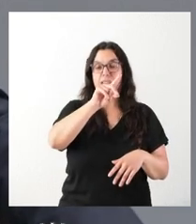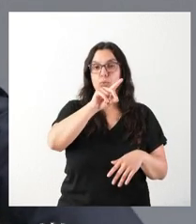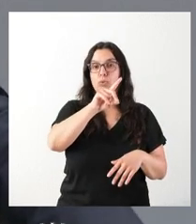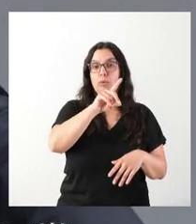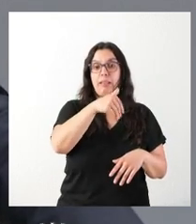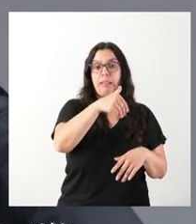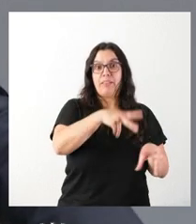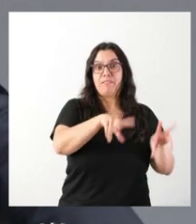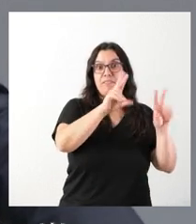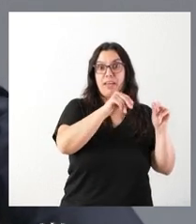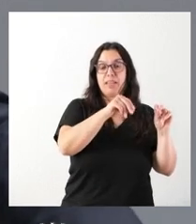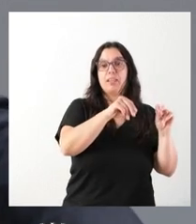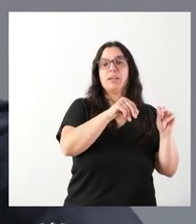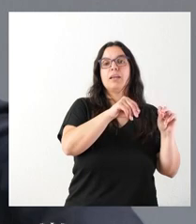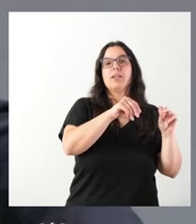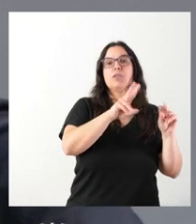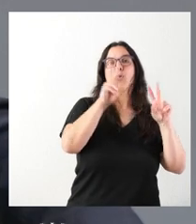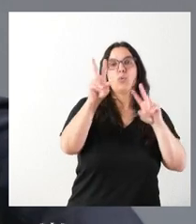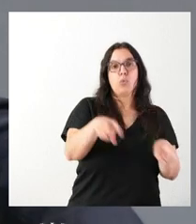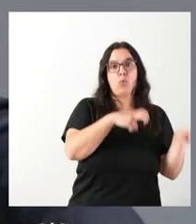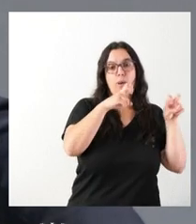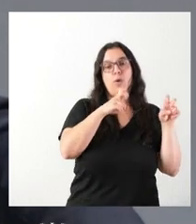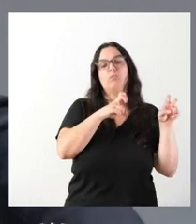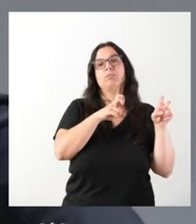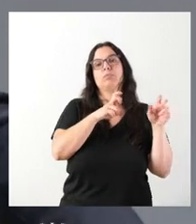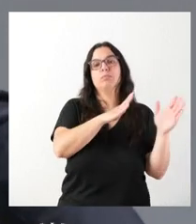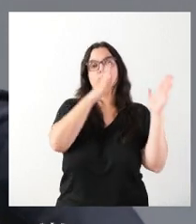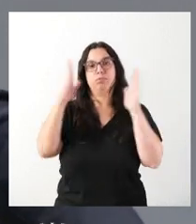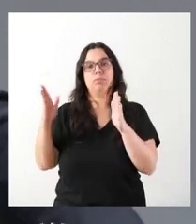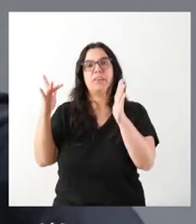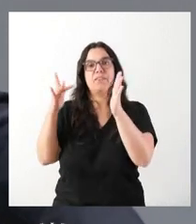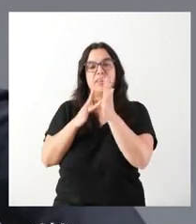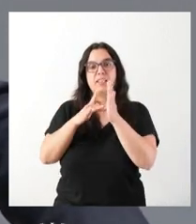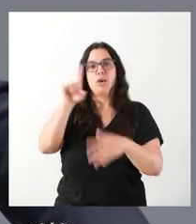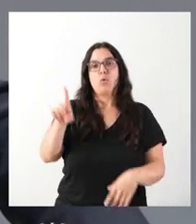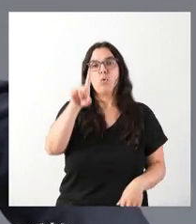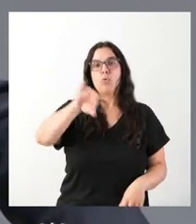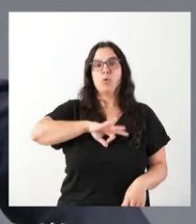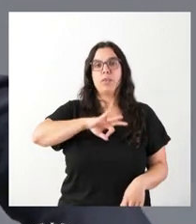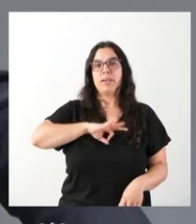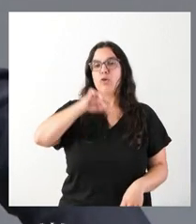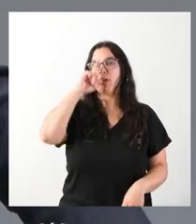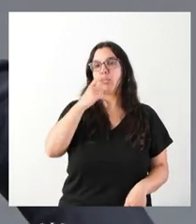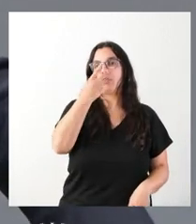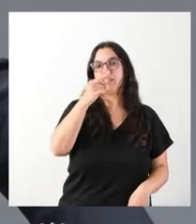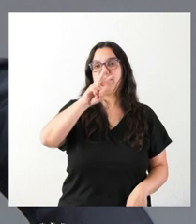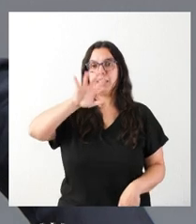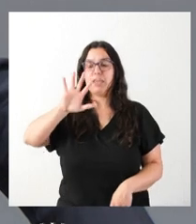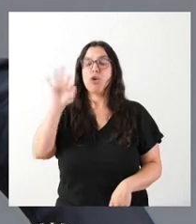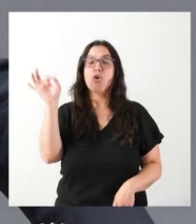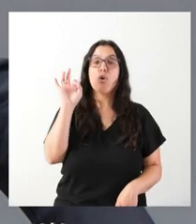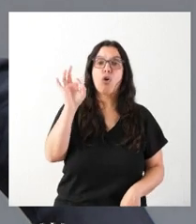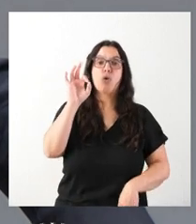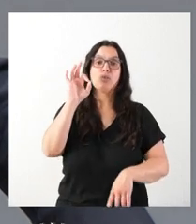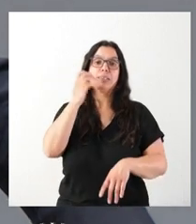a punto de finalizar y, por tanto, se establece una nueva fecha, 1 de enero del 2025, o hasta la entrada